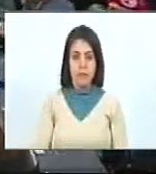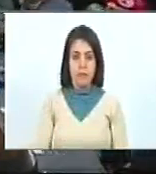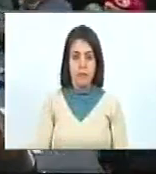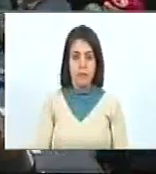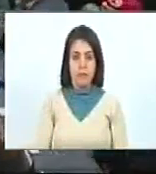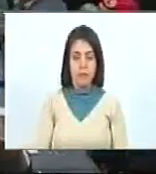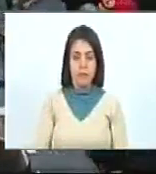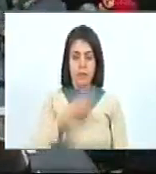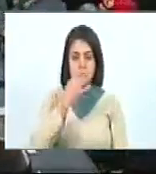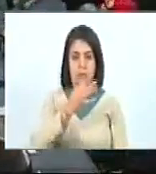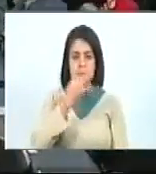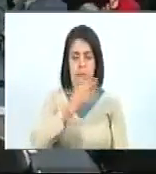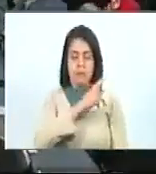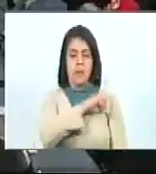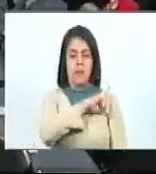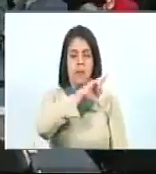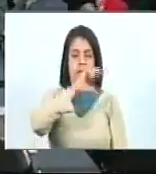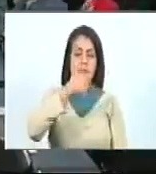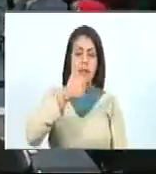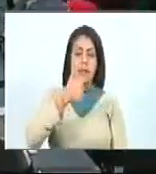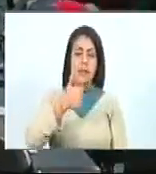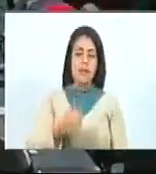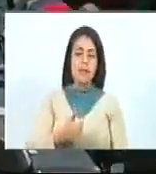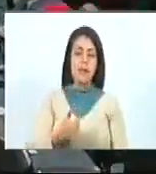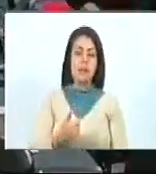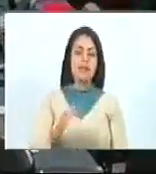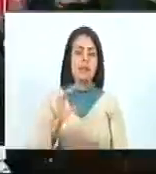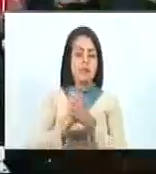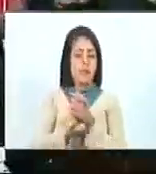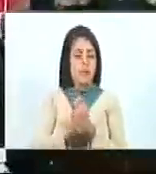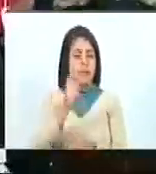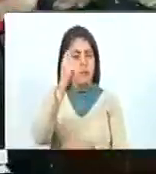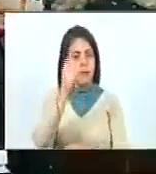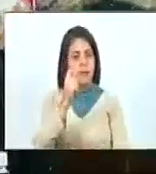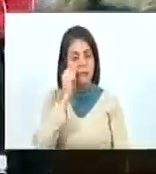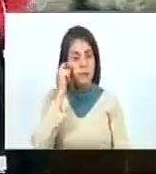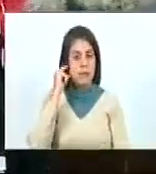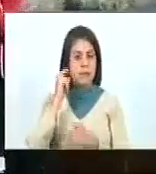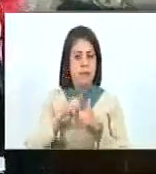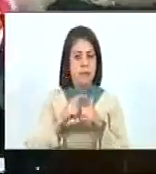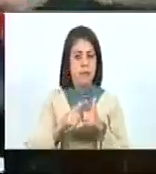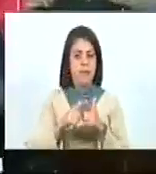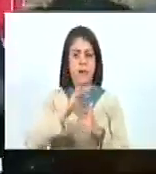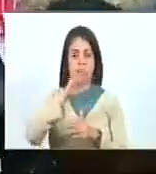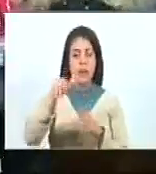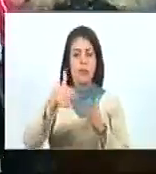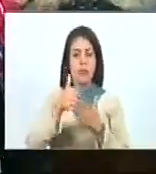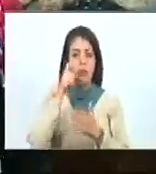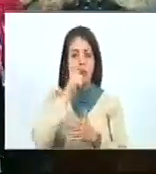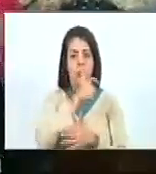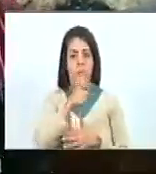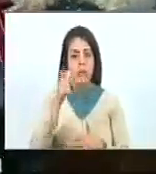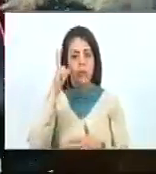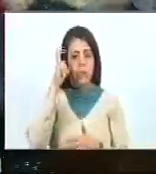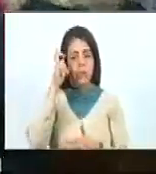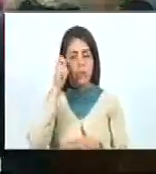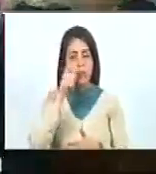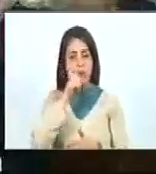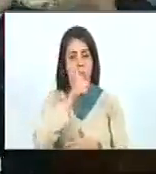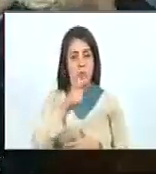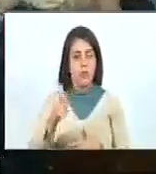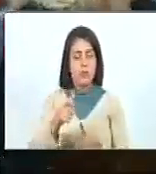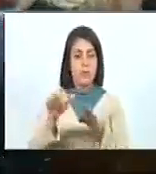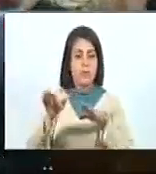Buenas tardes a nuestra Junta Directiva, a los colegas parlamentarios, bueno, y en especial a todo el pueblo que nos escucha, al pueblo